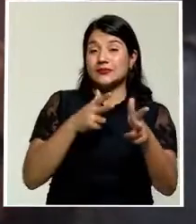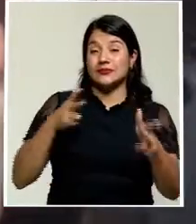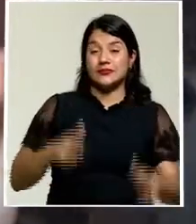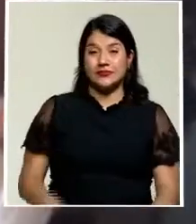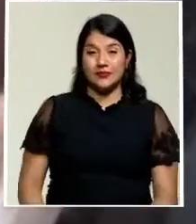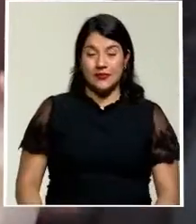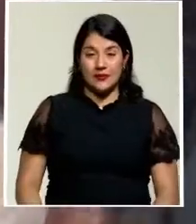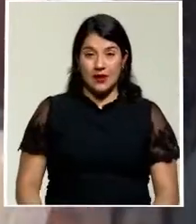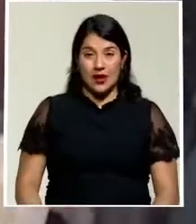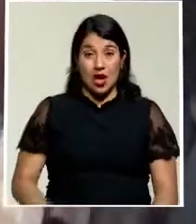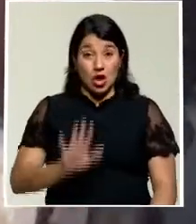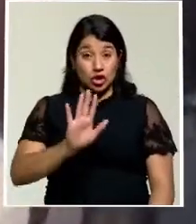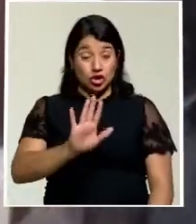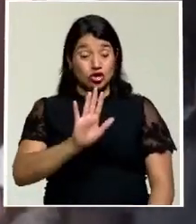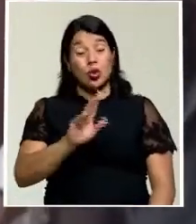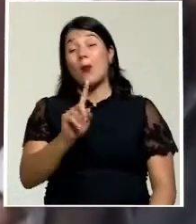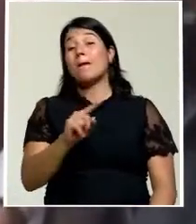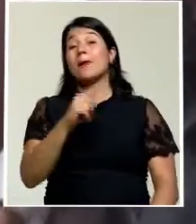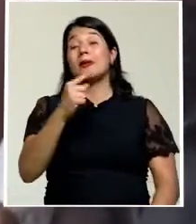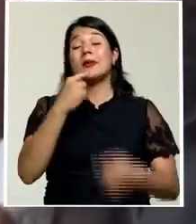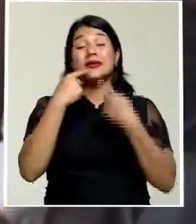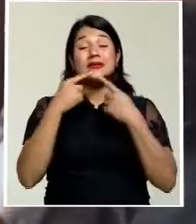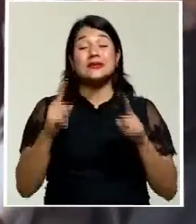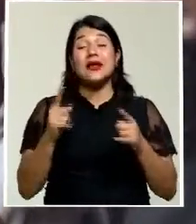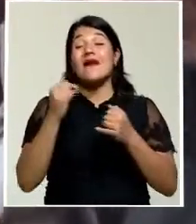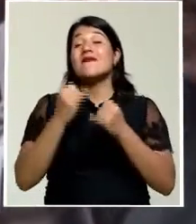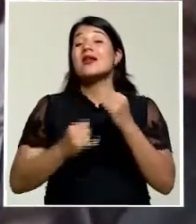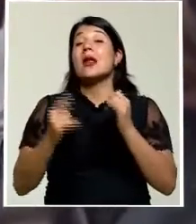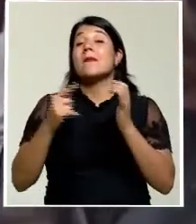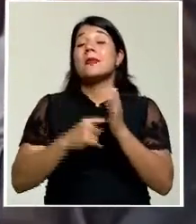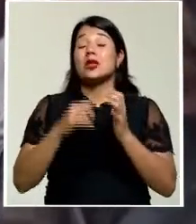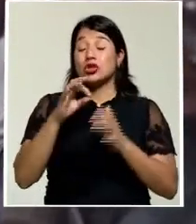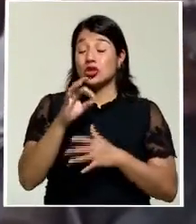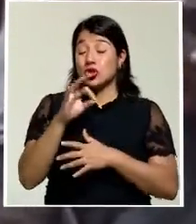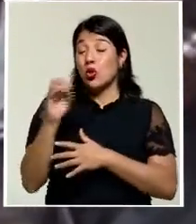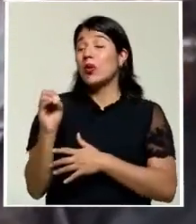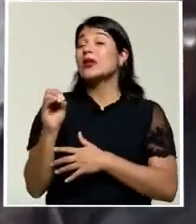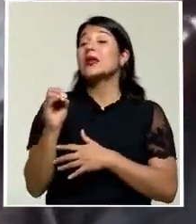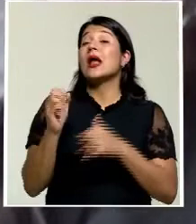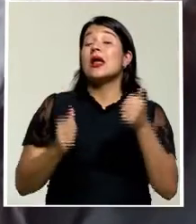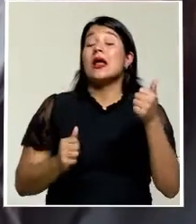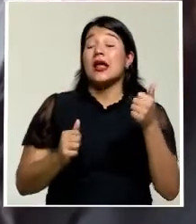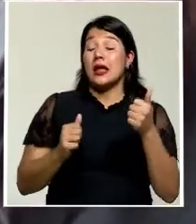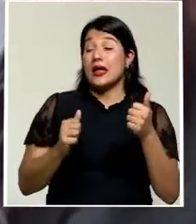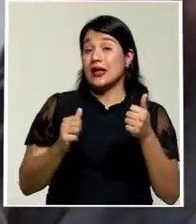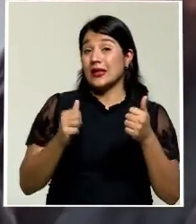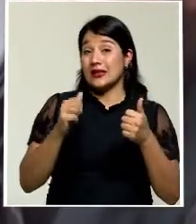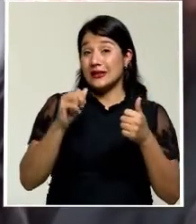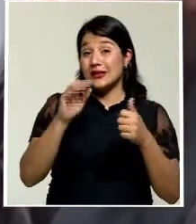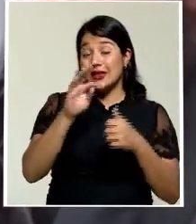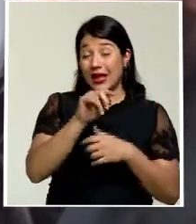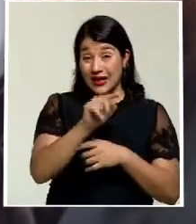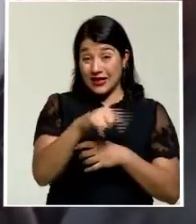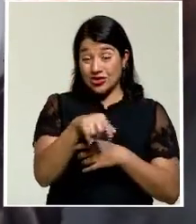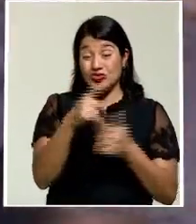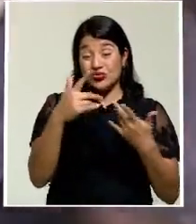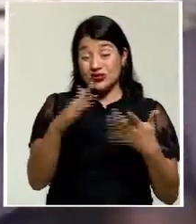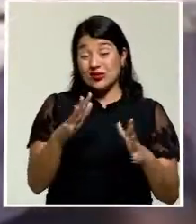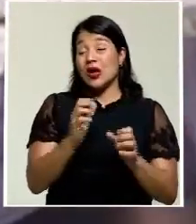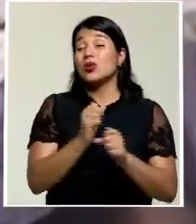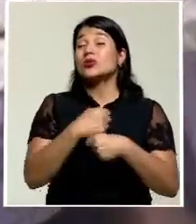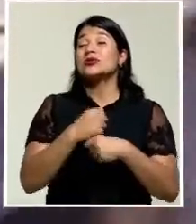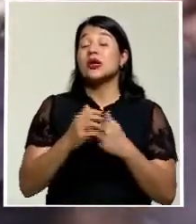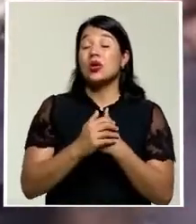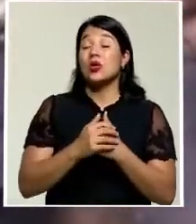Durante su primer mandato a finales de los años 1990, los talibanes ya lo habían prohibido. El gobierno tutelado luego de la